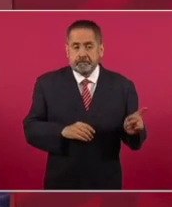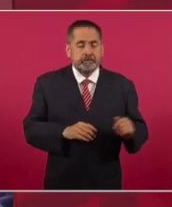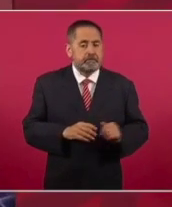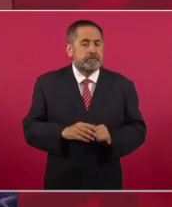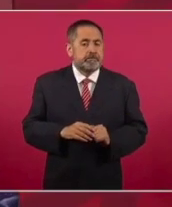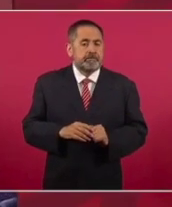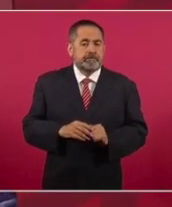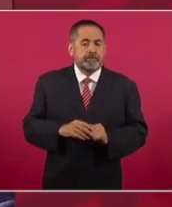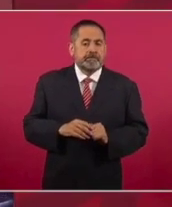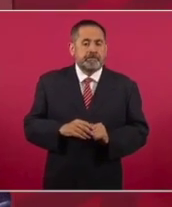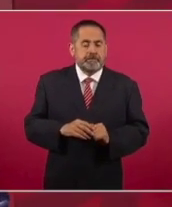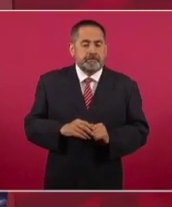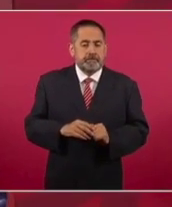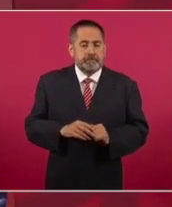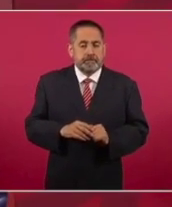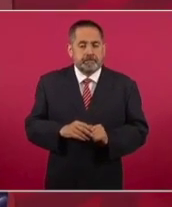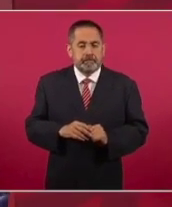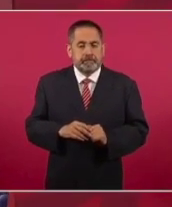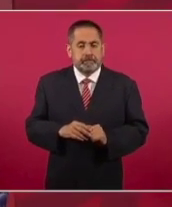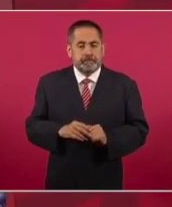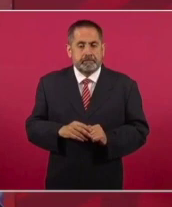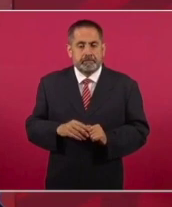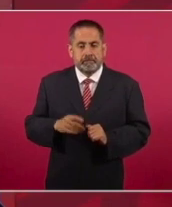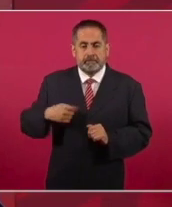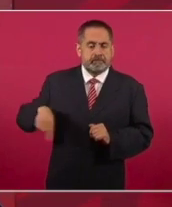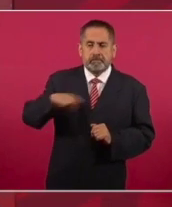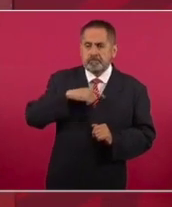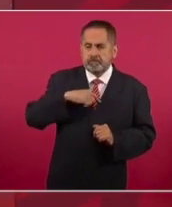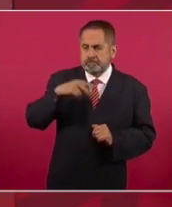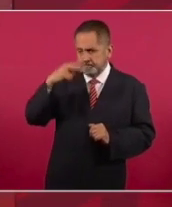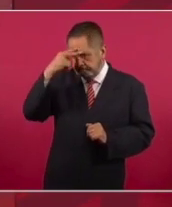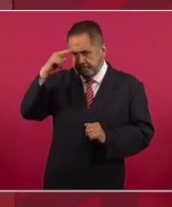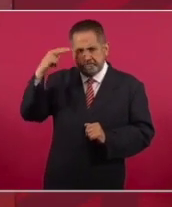porque los mexicanos no tenemos por qué ir